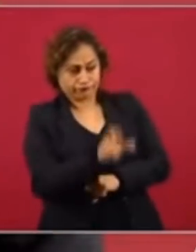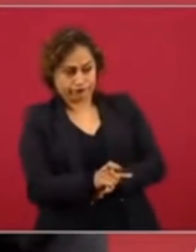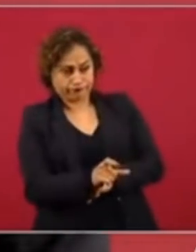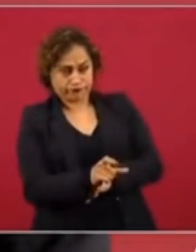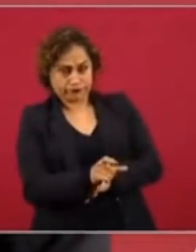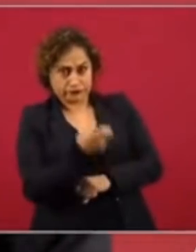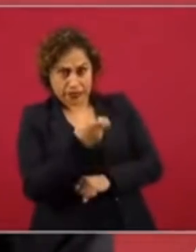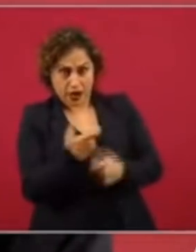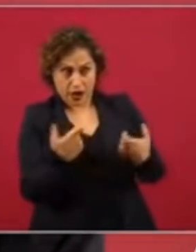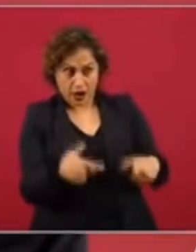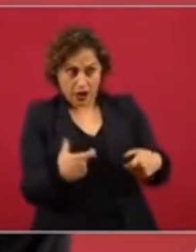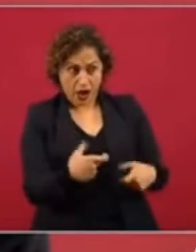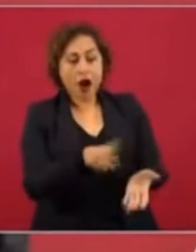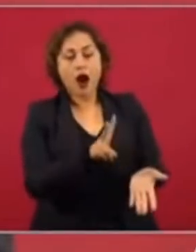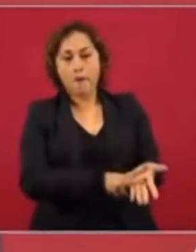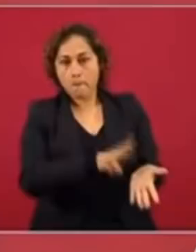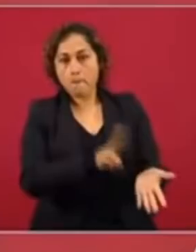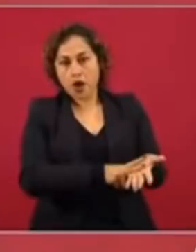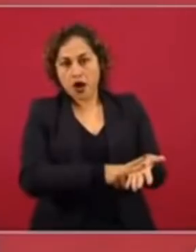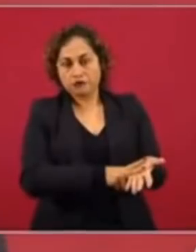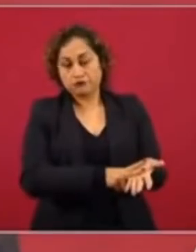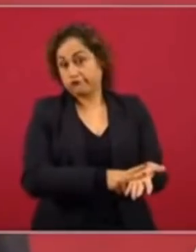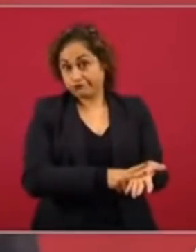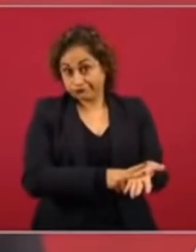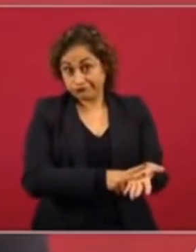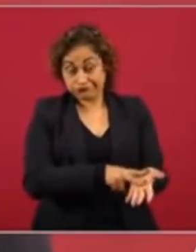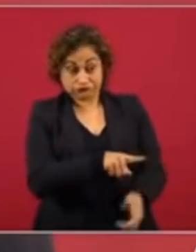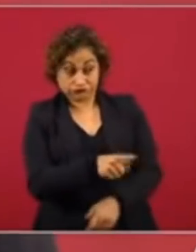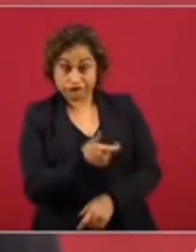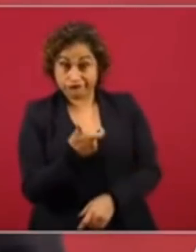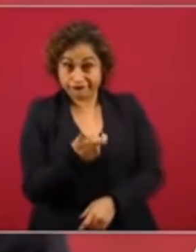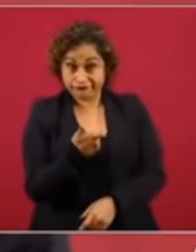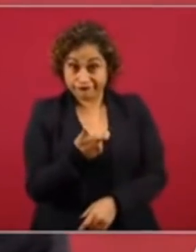Mi poderoso caballero don dinero.